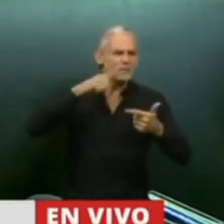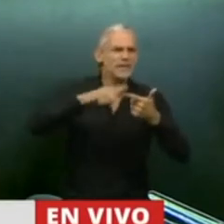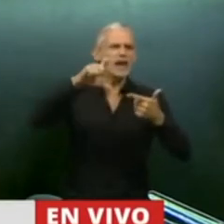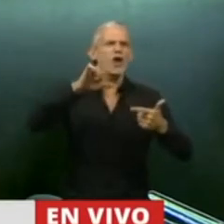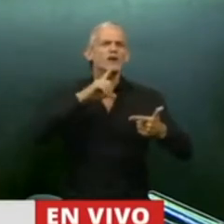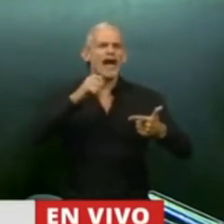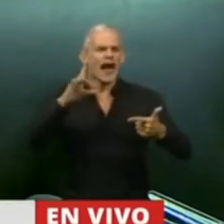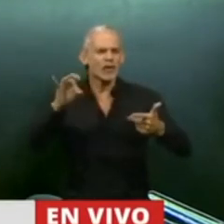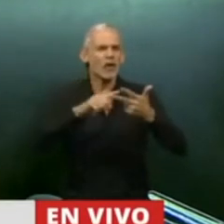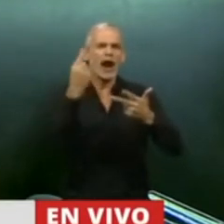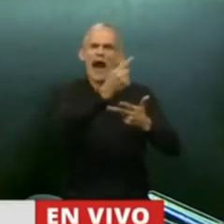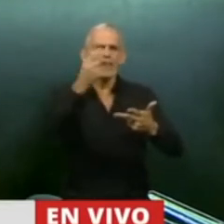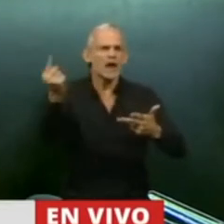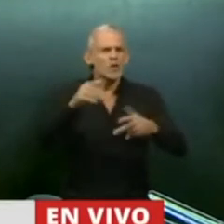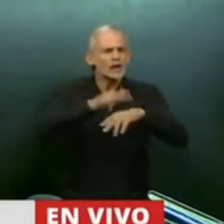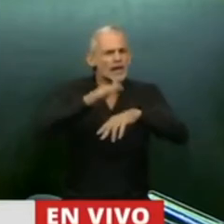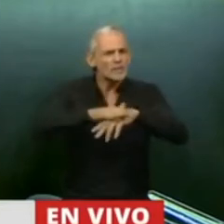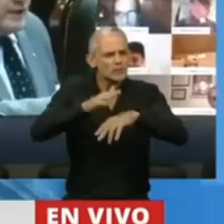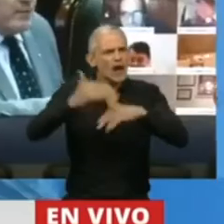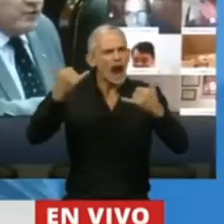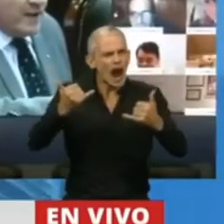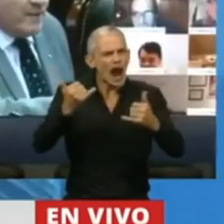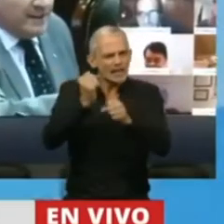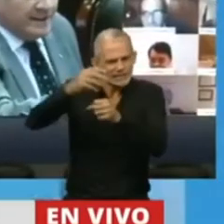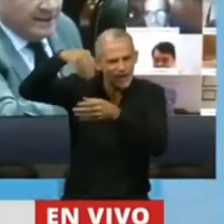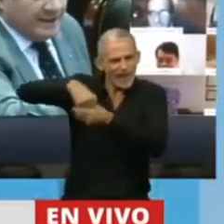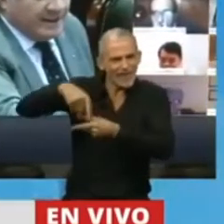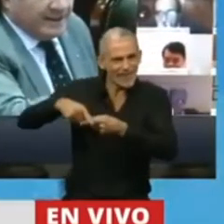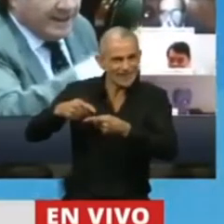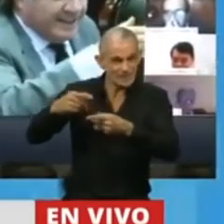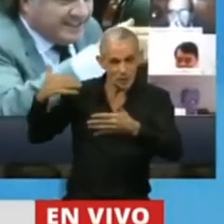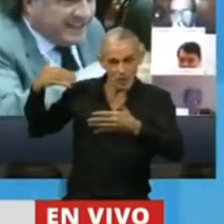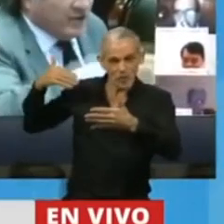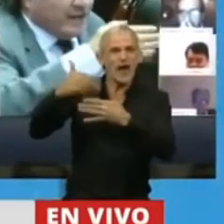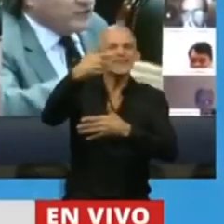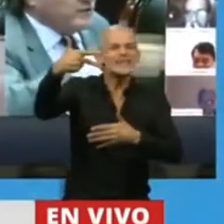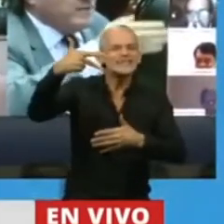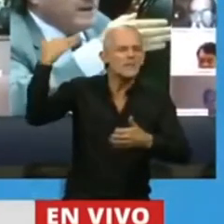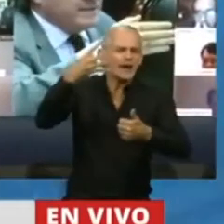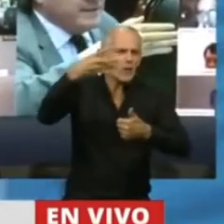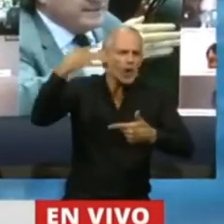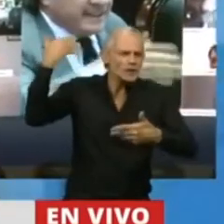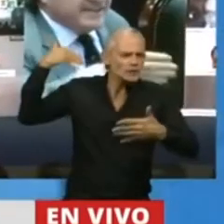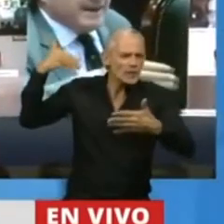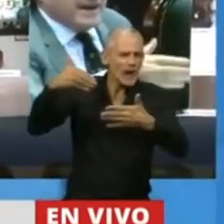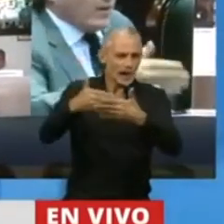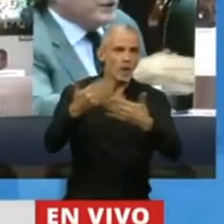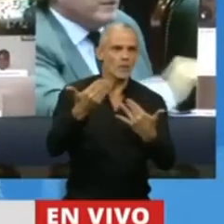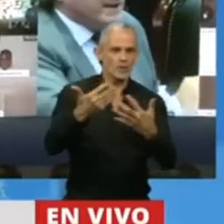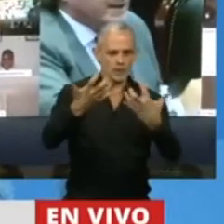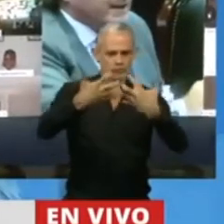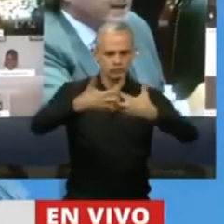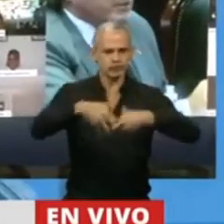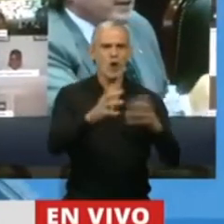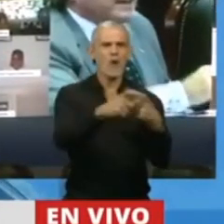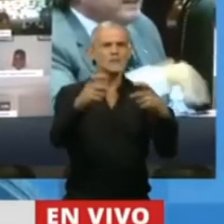y de cada uno de los responsables que hicieron que en las últimas tres semanas, cuatro semanas, pudieran estar en funcionamiento las